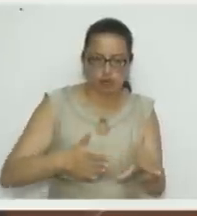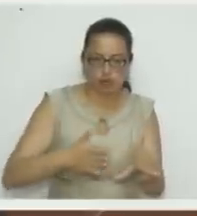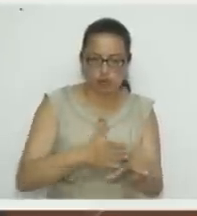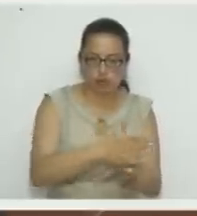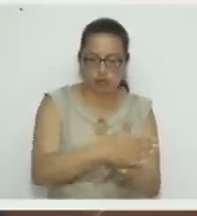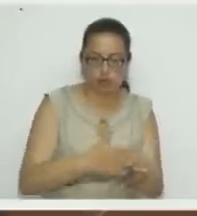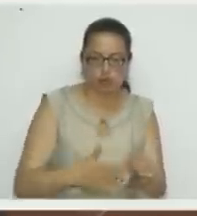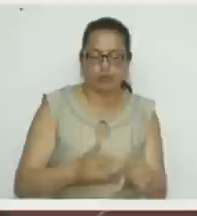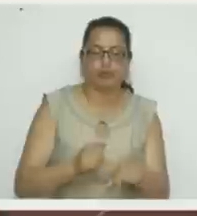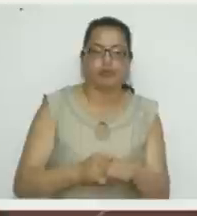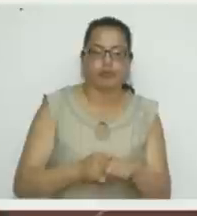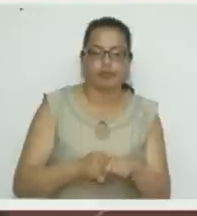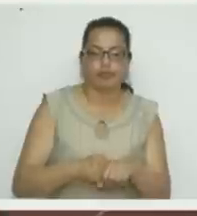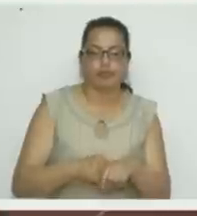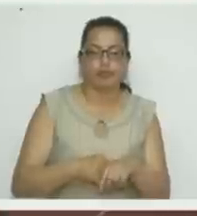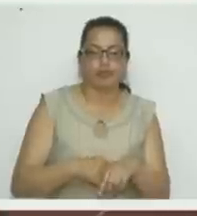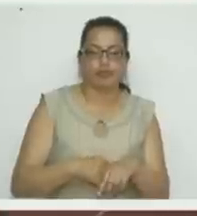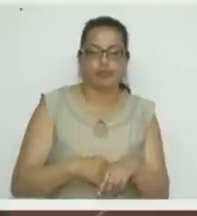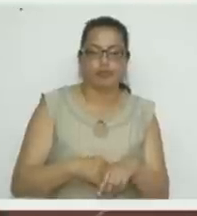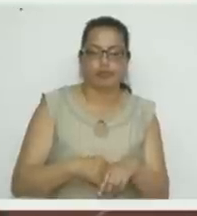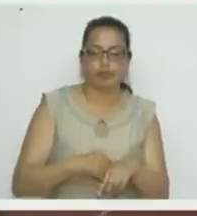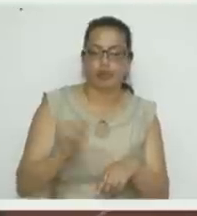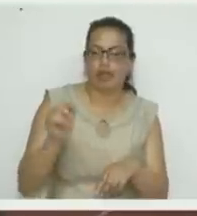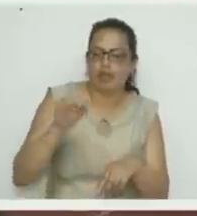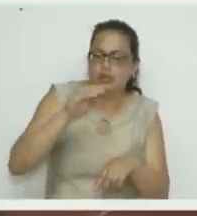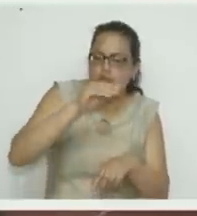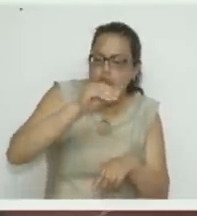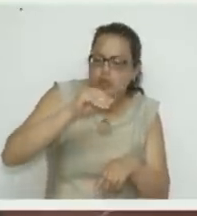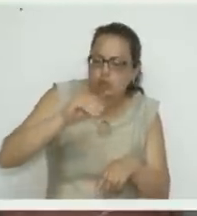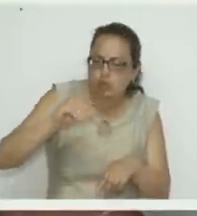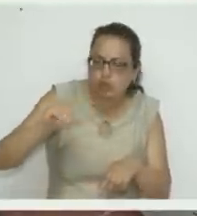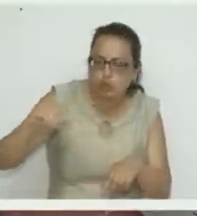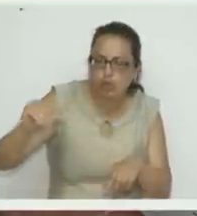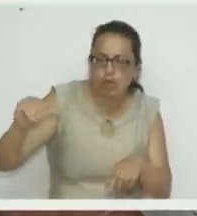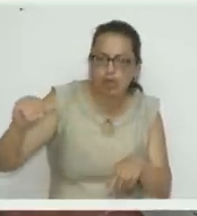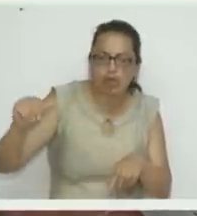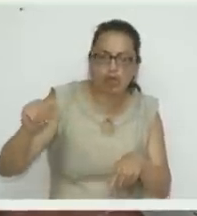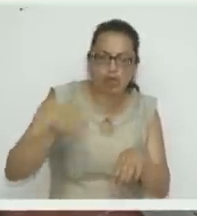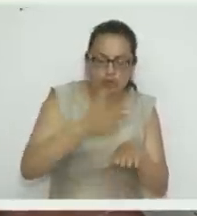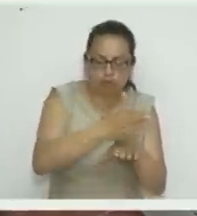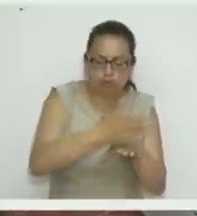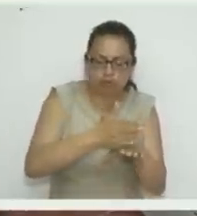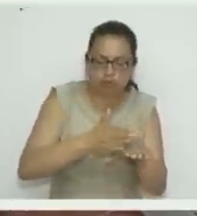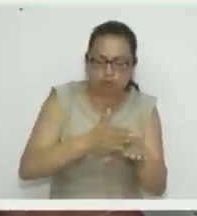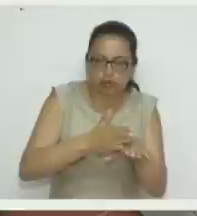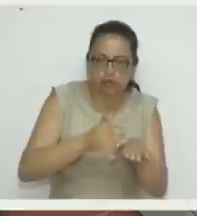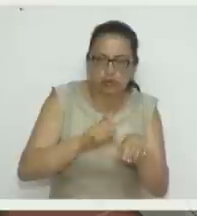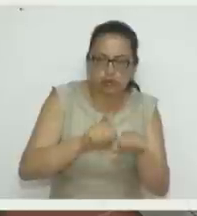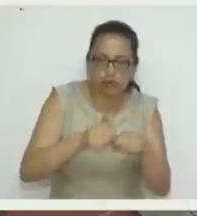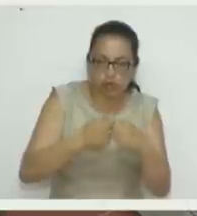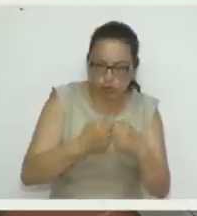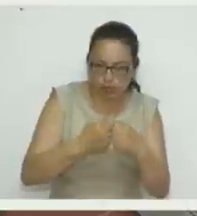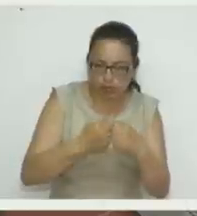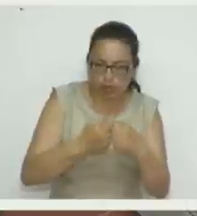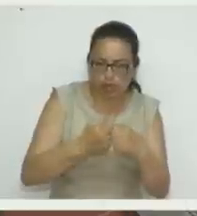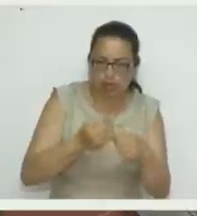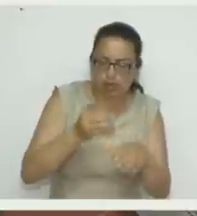pasar el bisturí no tan fuerte. Si lo pasamos muy fuerte, cortamos la esponja.